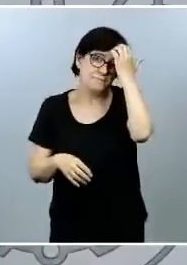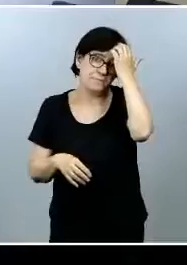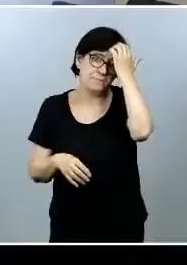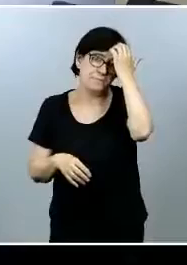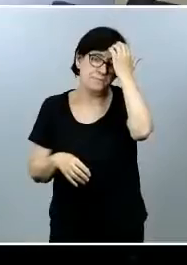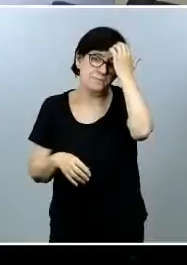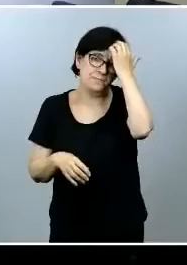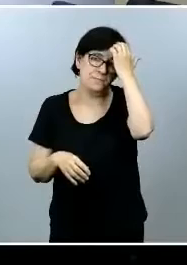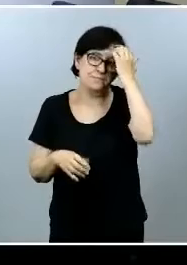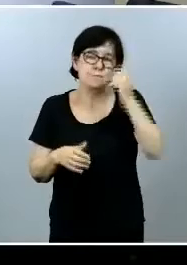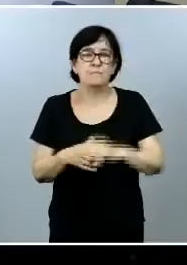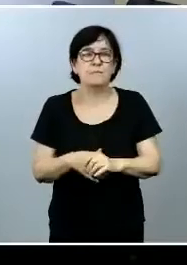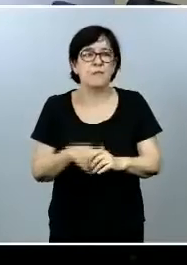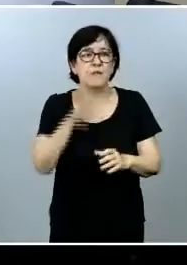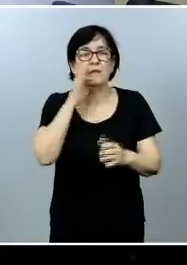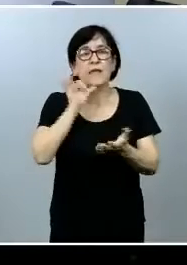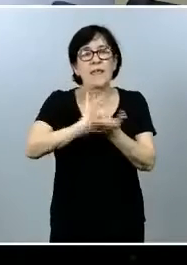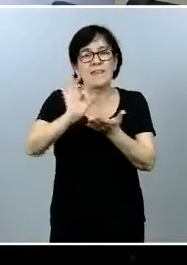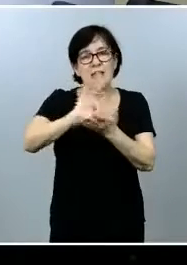Pregunta Servimedia